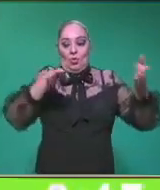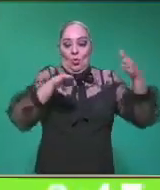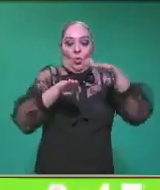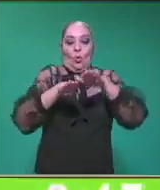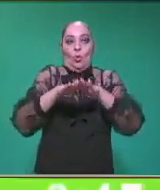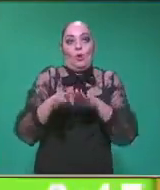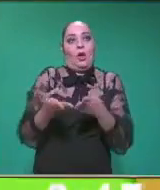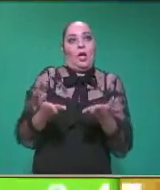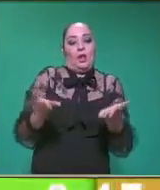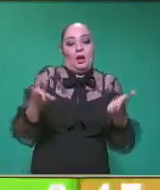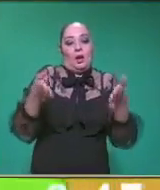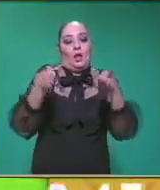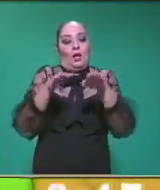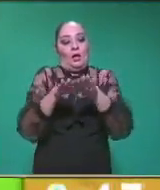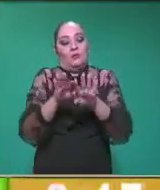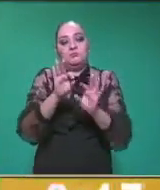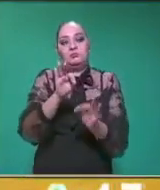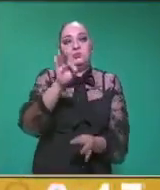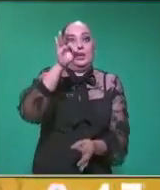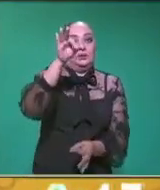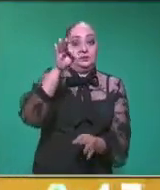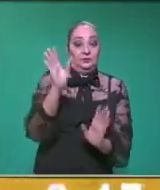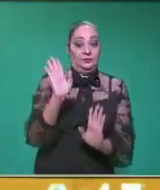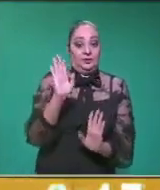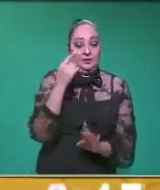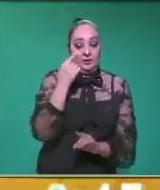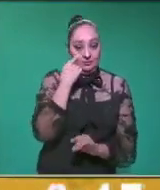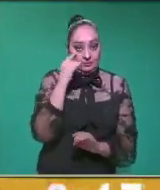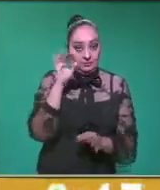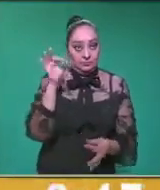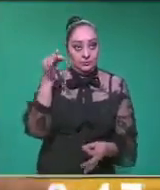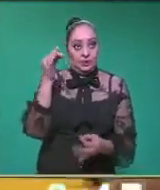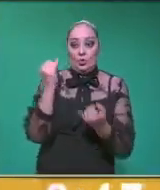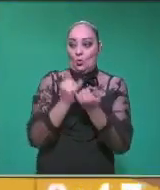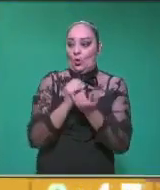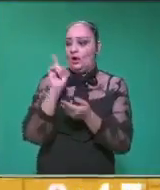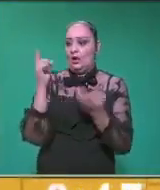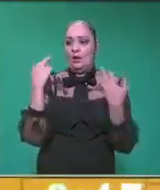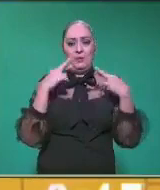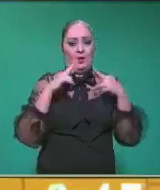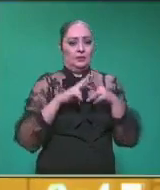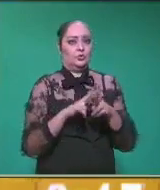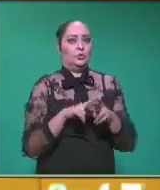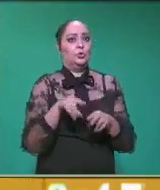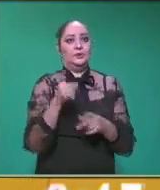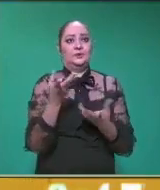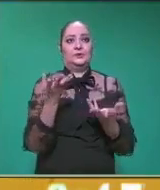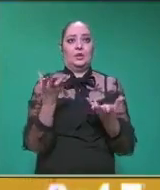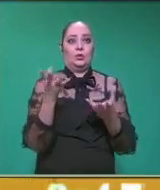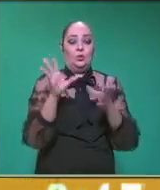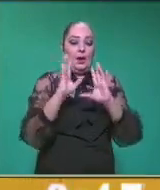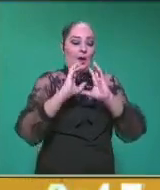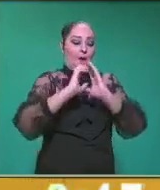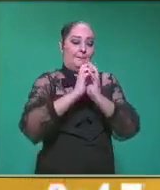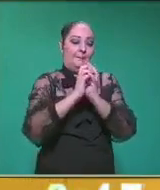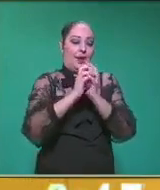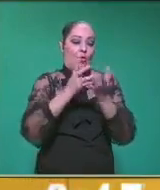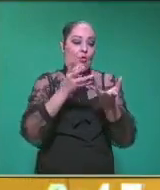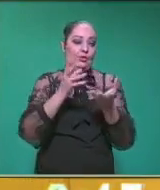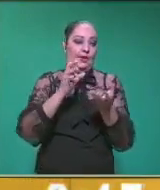utilizarla de esta manera, así. Y vamos a enrollar una pelotita aquí